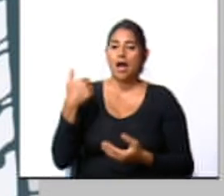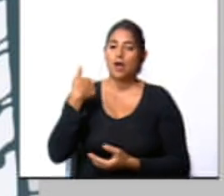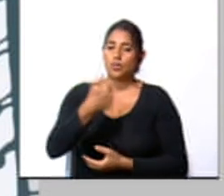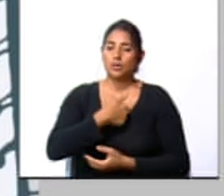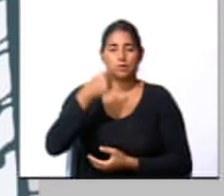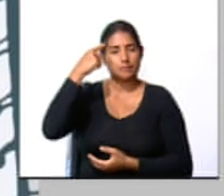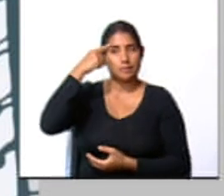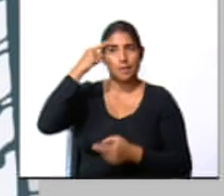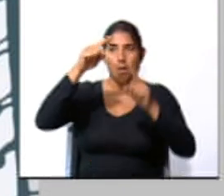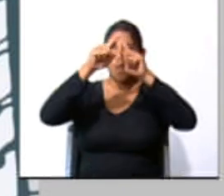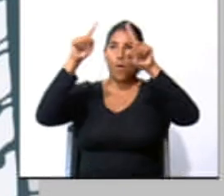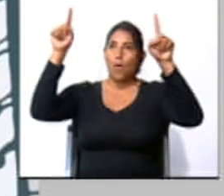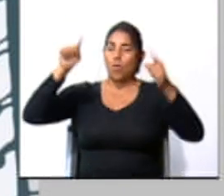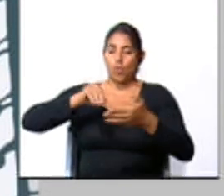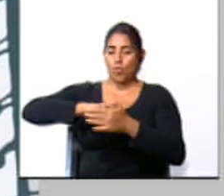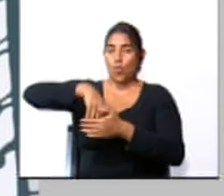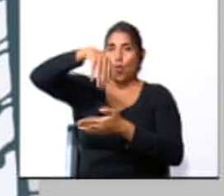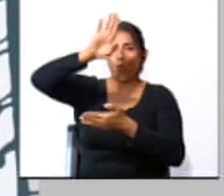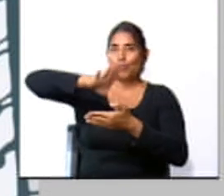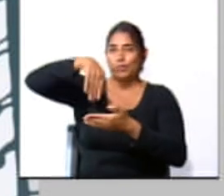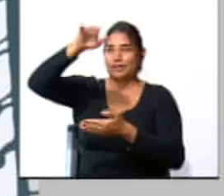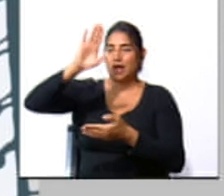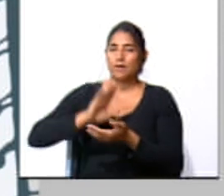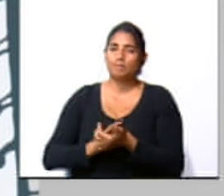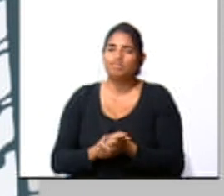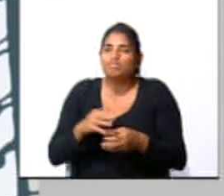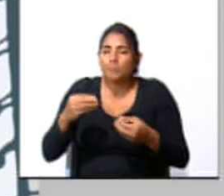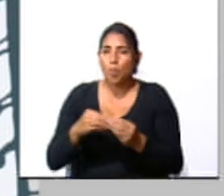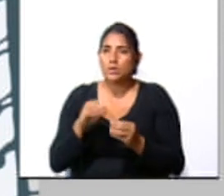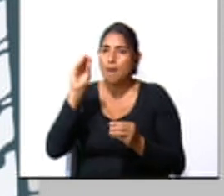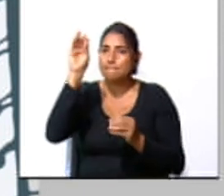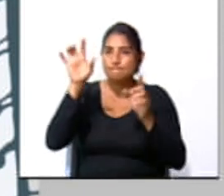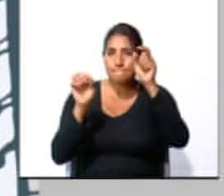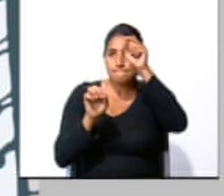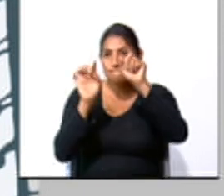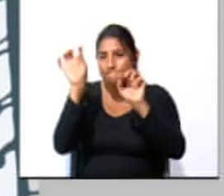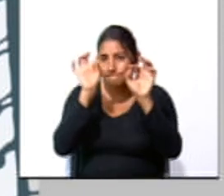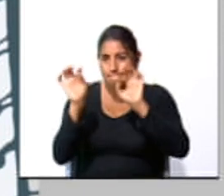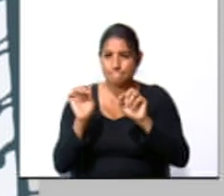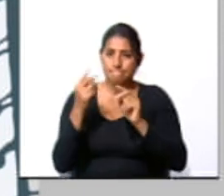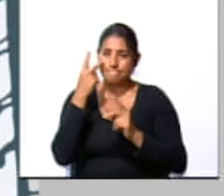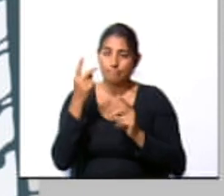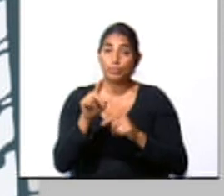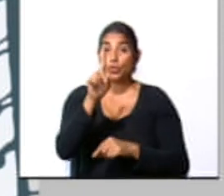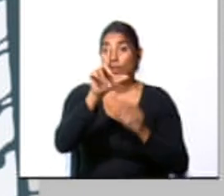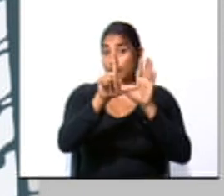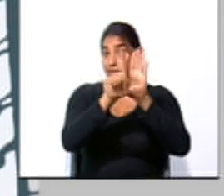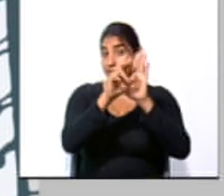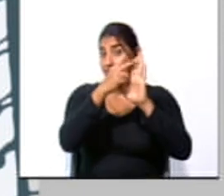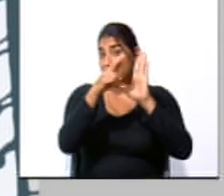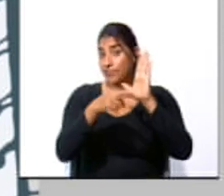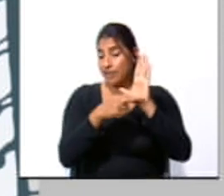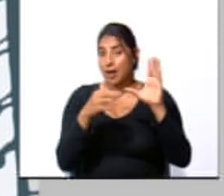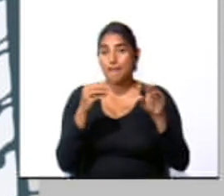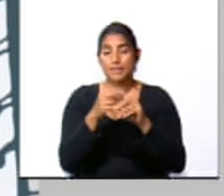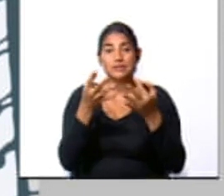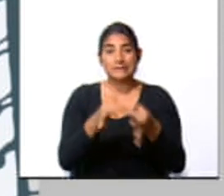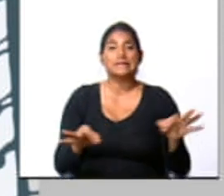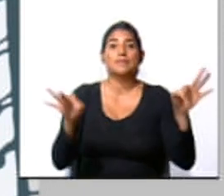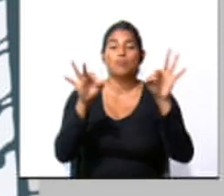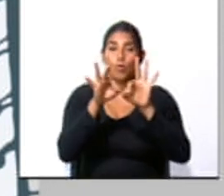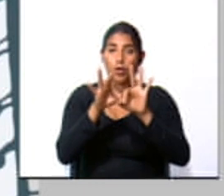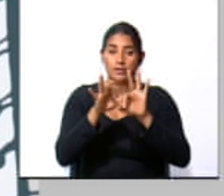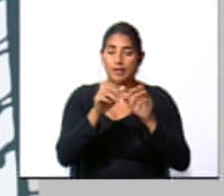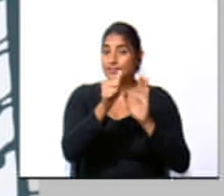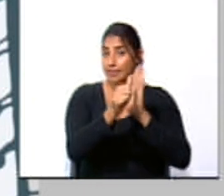lienzo, como una pintura, y tenemos que componerla y darle forma. Una de las reglas de composición más importantes en el